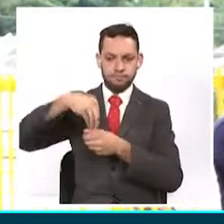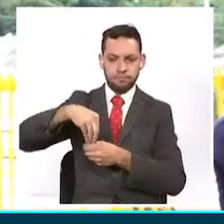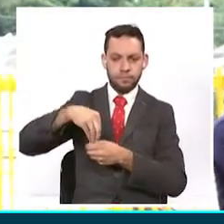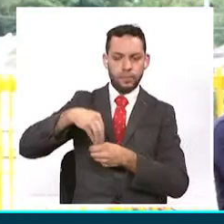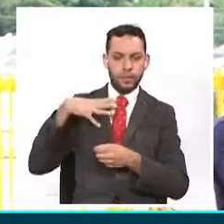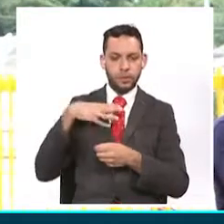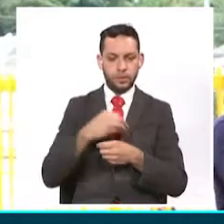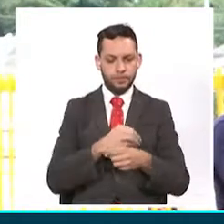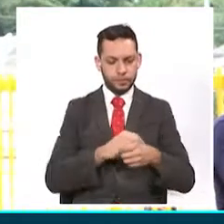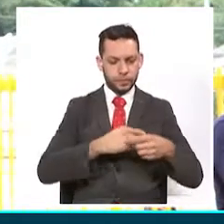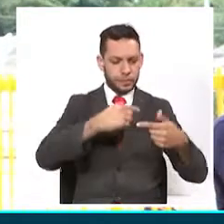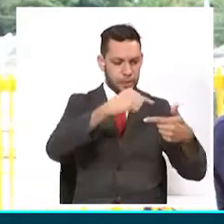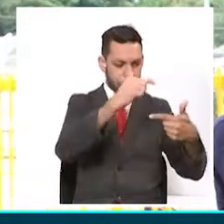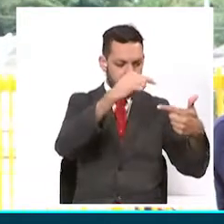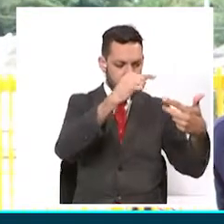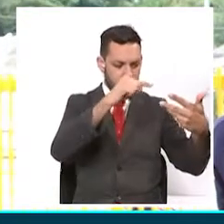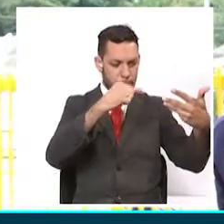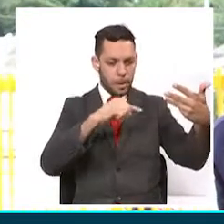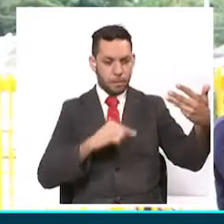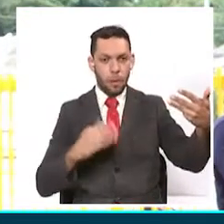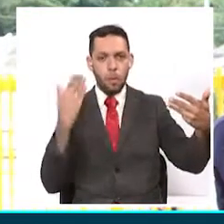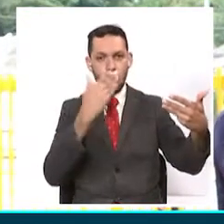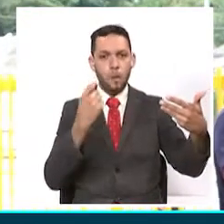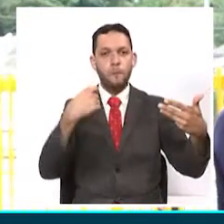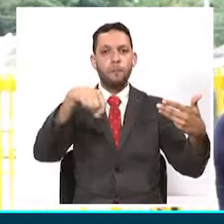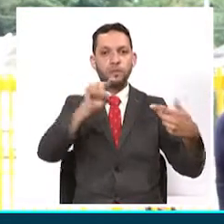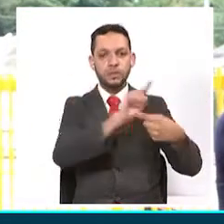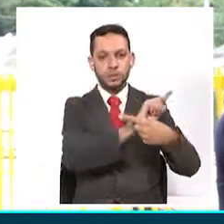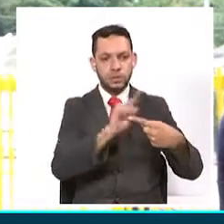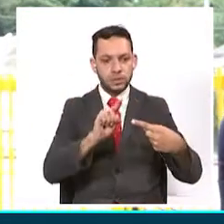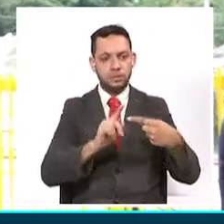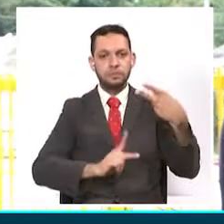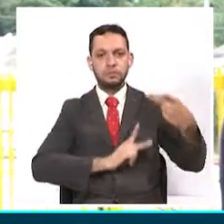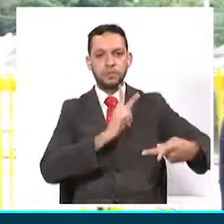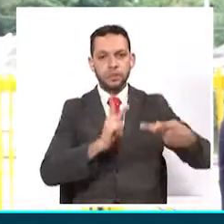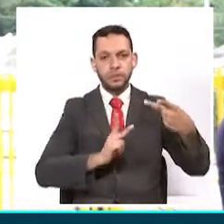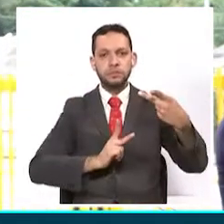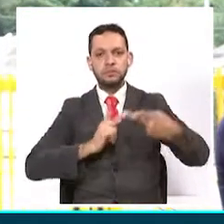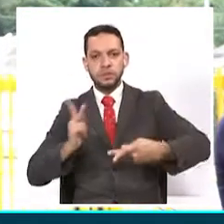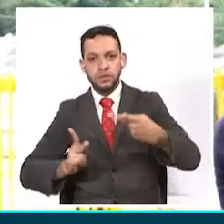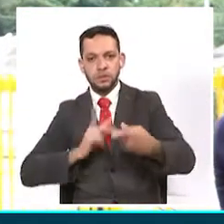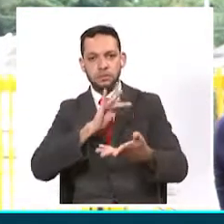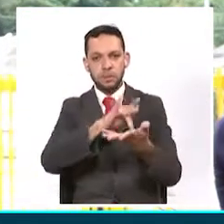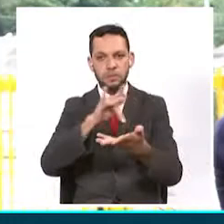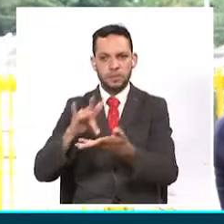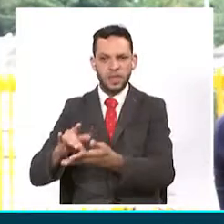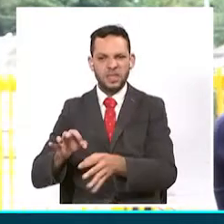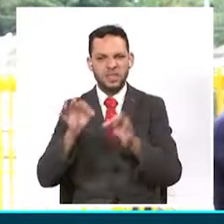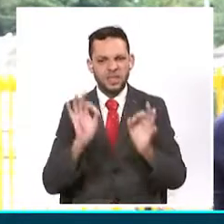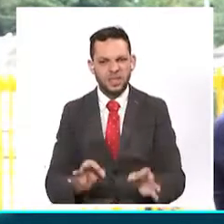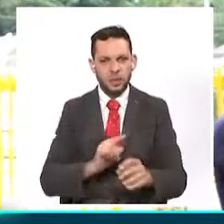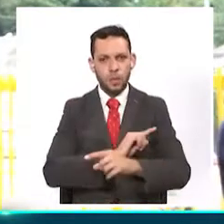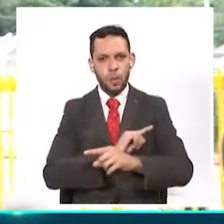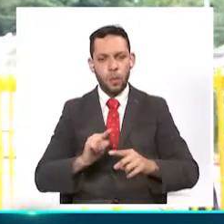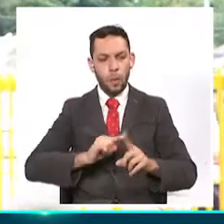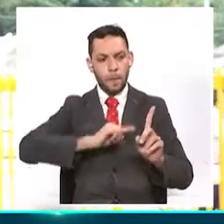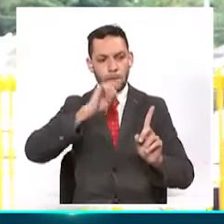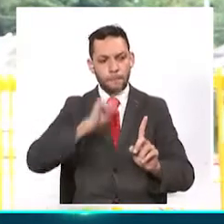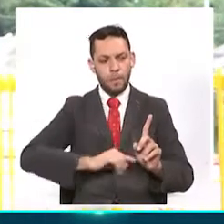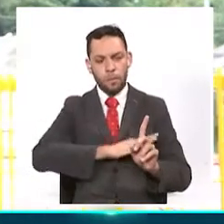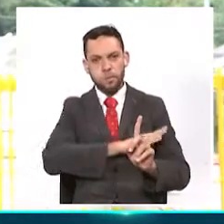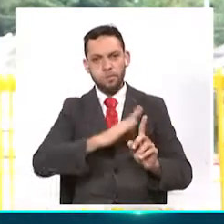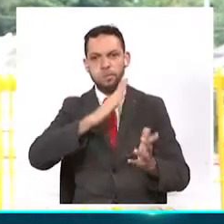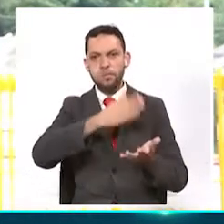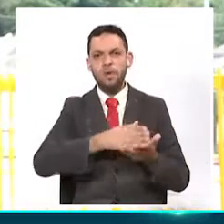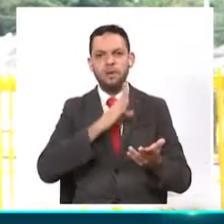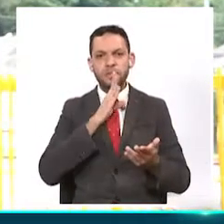terminando en la próxima semana las visitas y yo creo que en el transcurso de este mes ya tendríamos